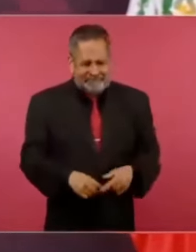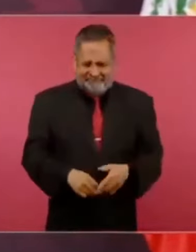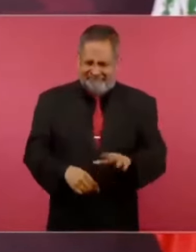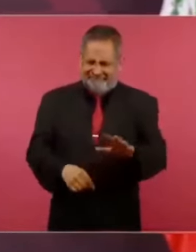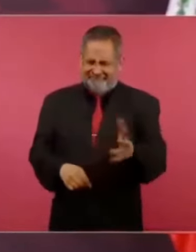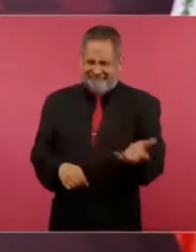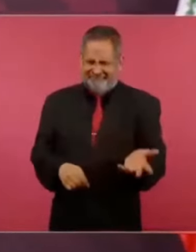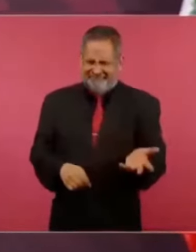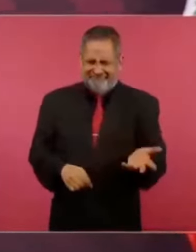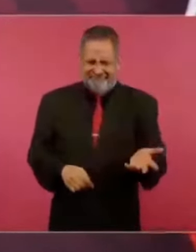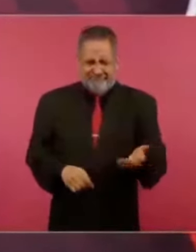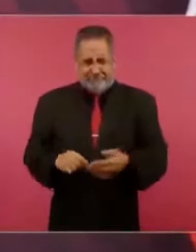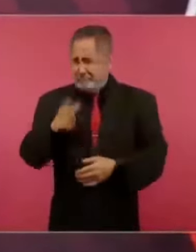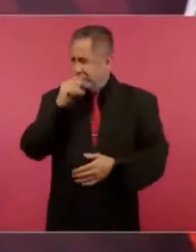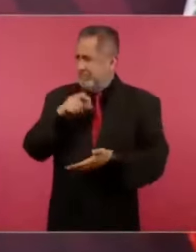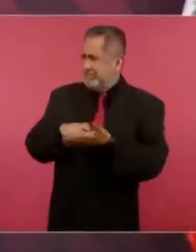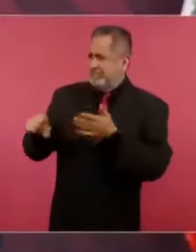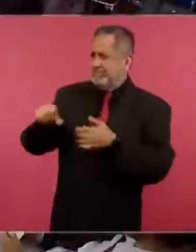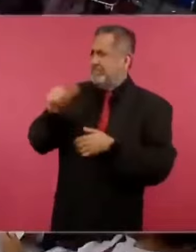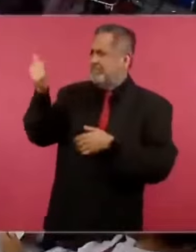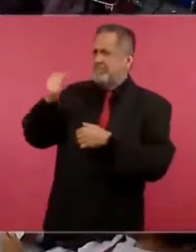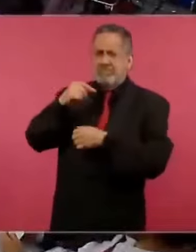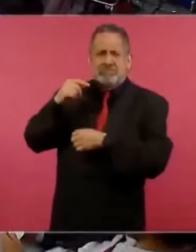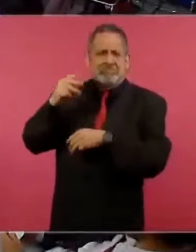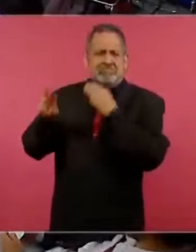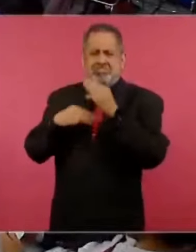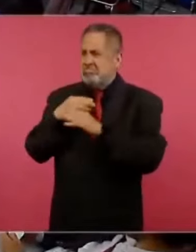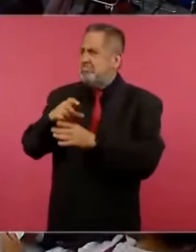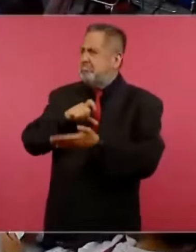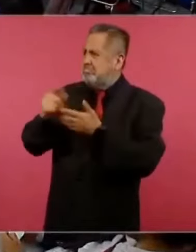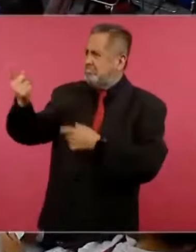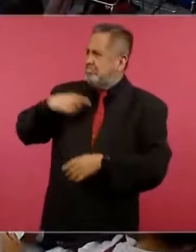contratar la tecnología en cualquier parte del mundo.